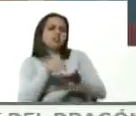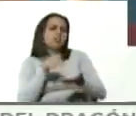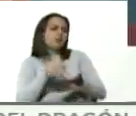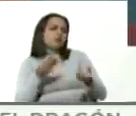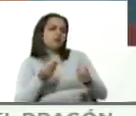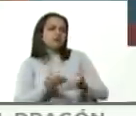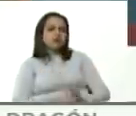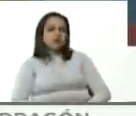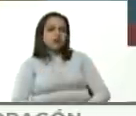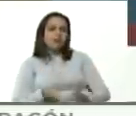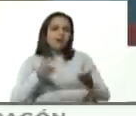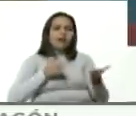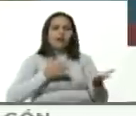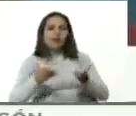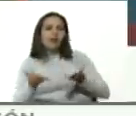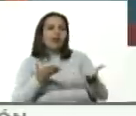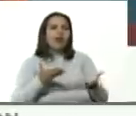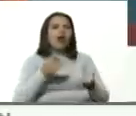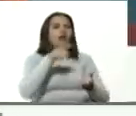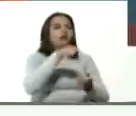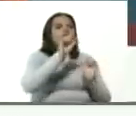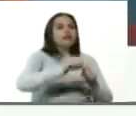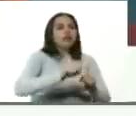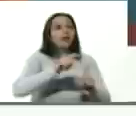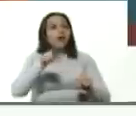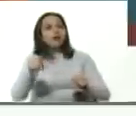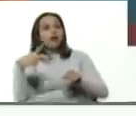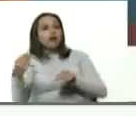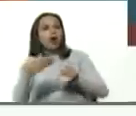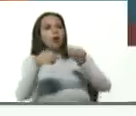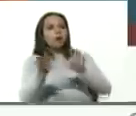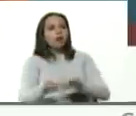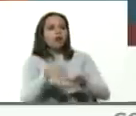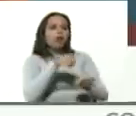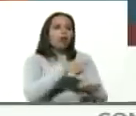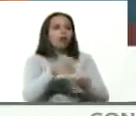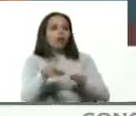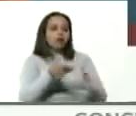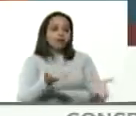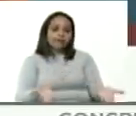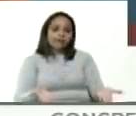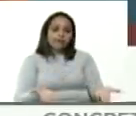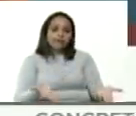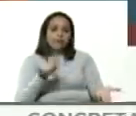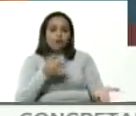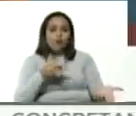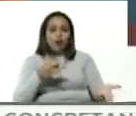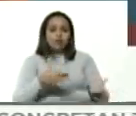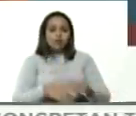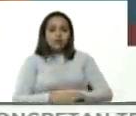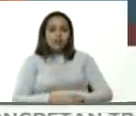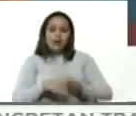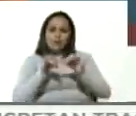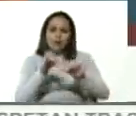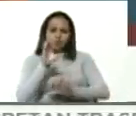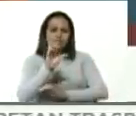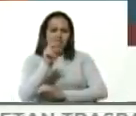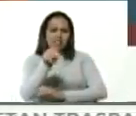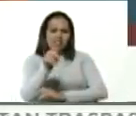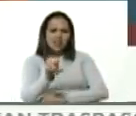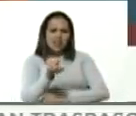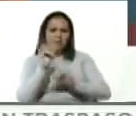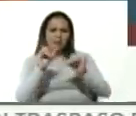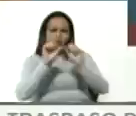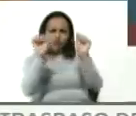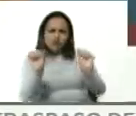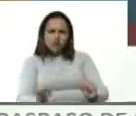jugando según sus intereses esa oposición cuando hay elecciones de gobernadores con el mismo consejo electoral los mismos rectores el mismo sistema